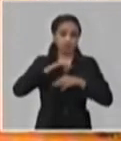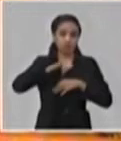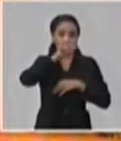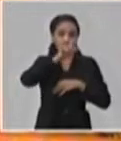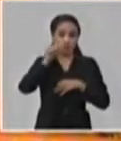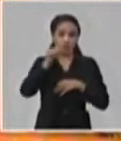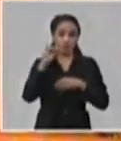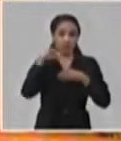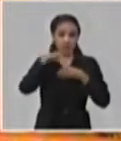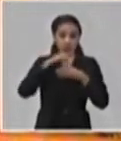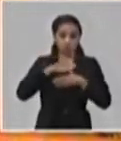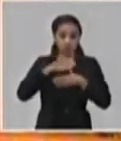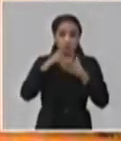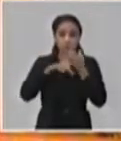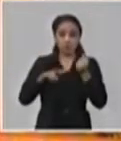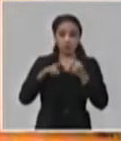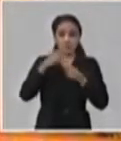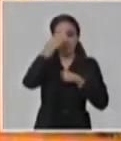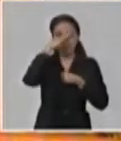interior del país,